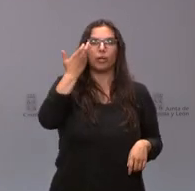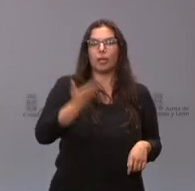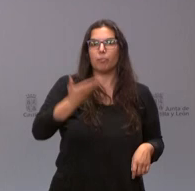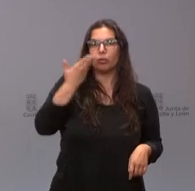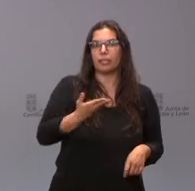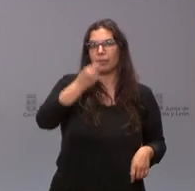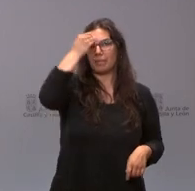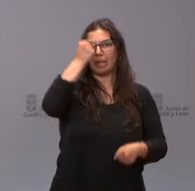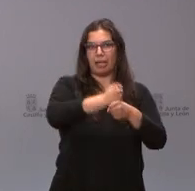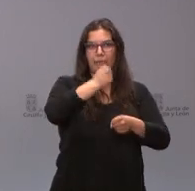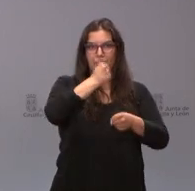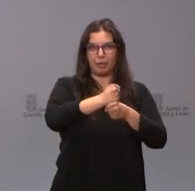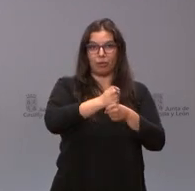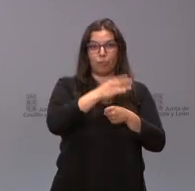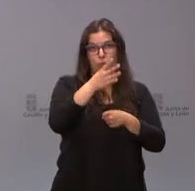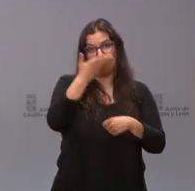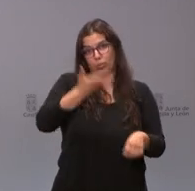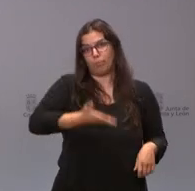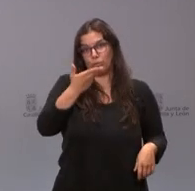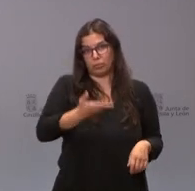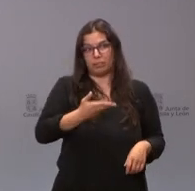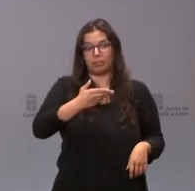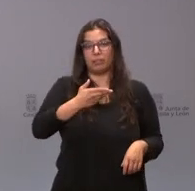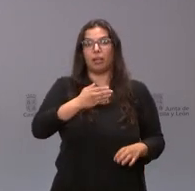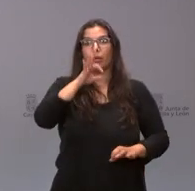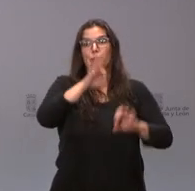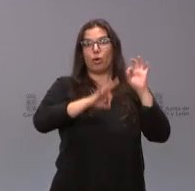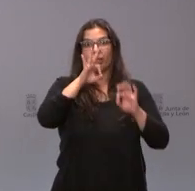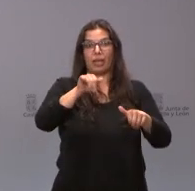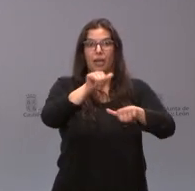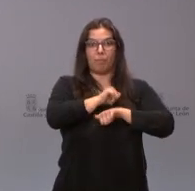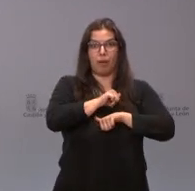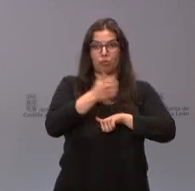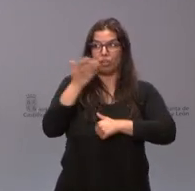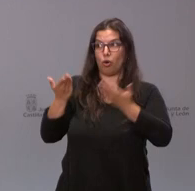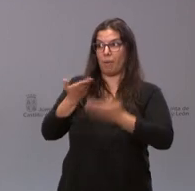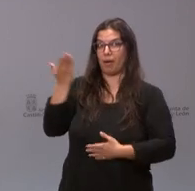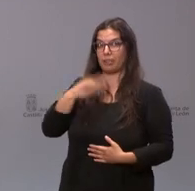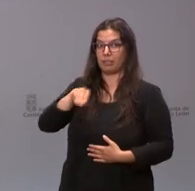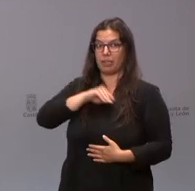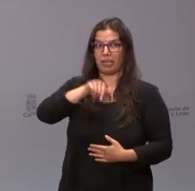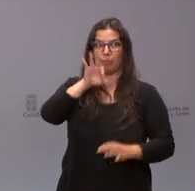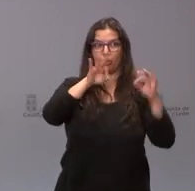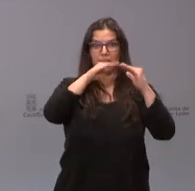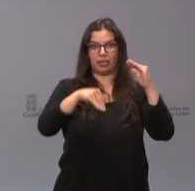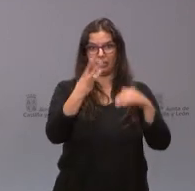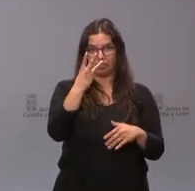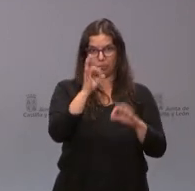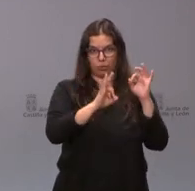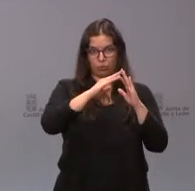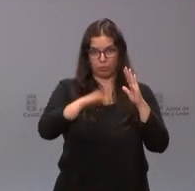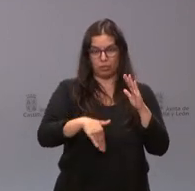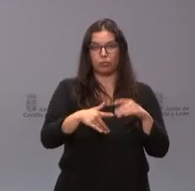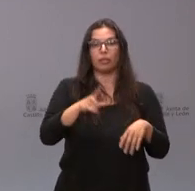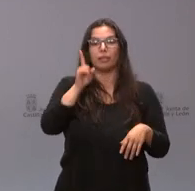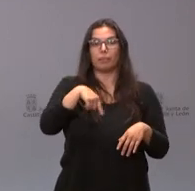al empleo por eso es importante que nuestra comunidad tenga una tasa de paro tres puntos por debajo de la media española los servicios públicos en el territorio